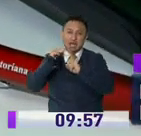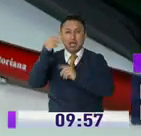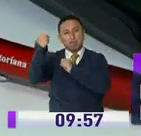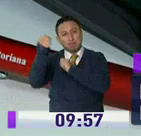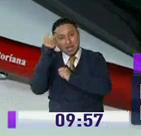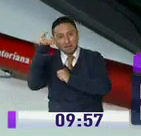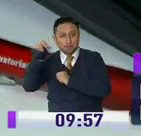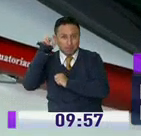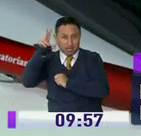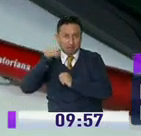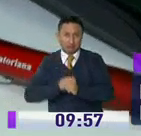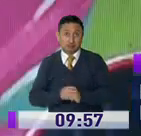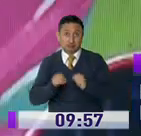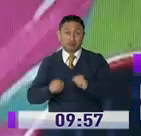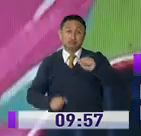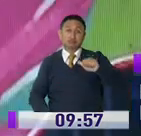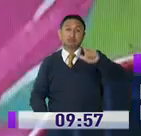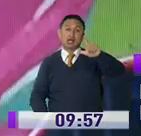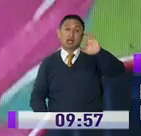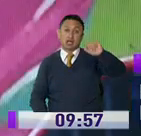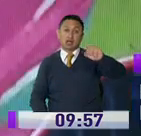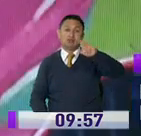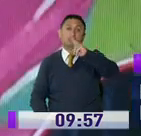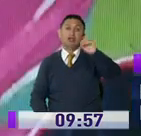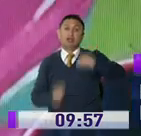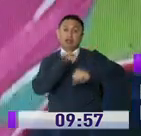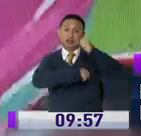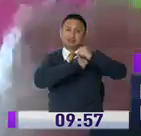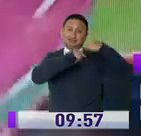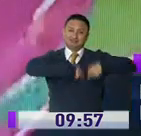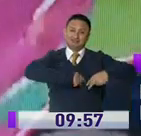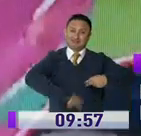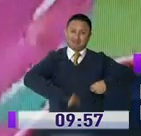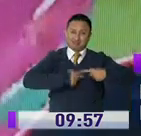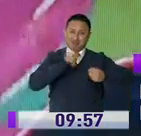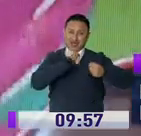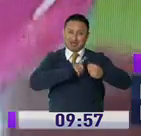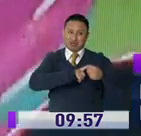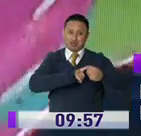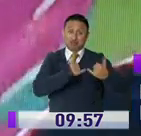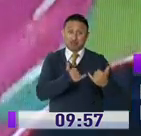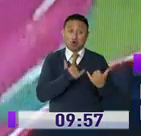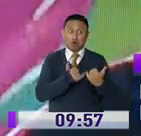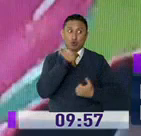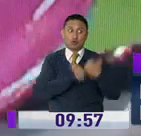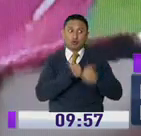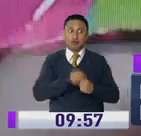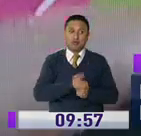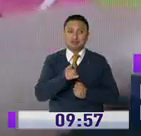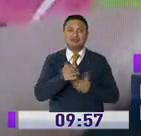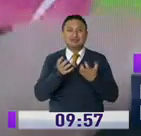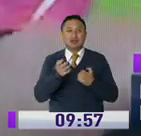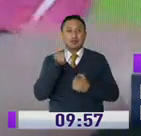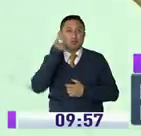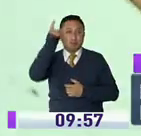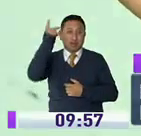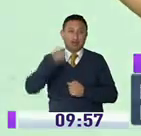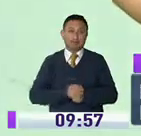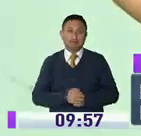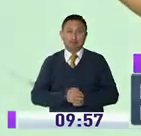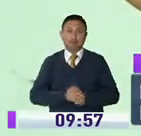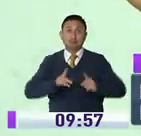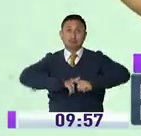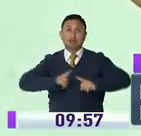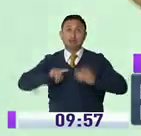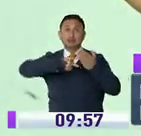videos o llamadas. Alejandra vive en Quito hace 20 años. Pese al tiempo transcurrido en momentos como estos, añora a sus padres. Sin